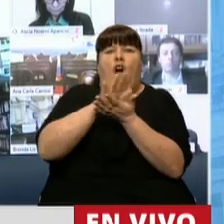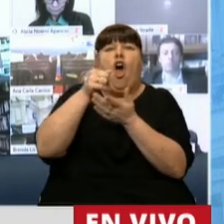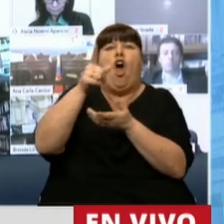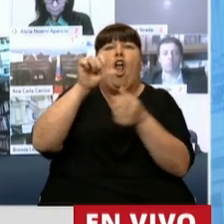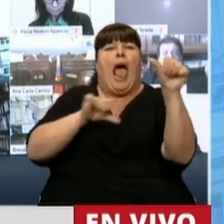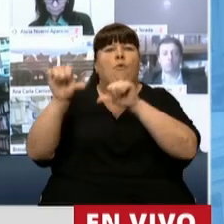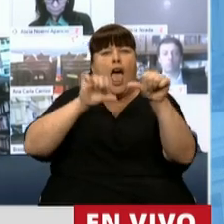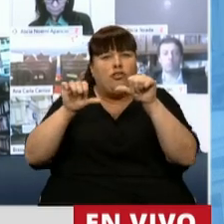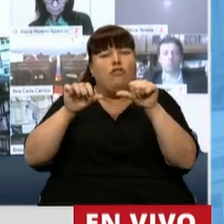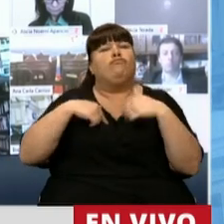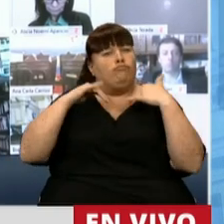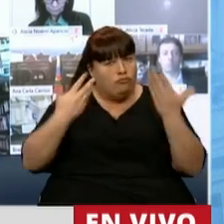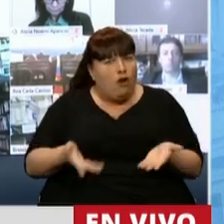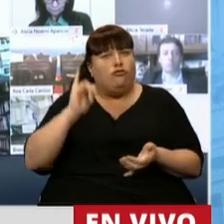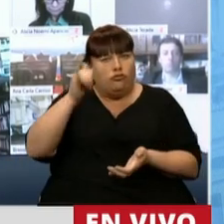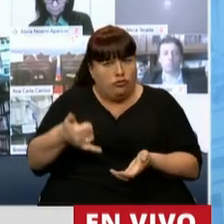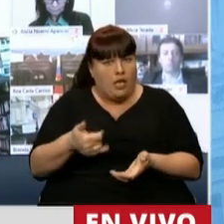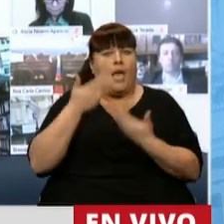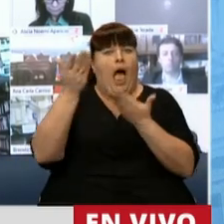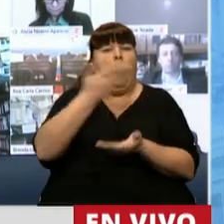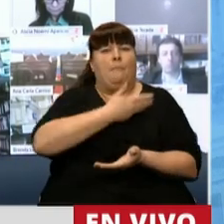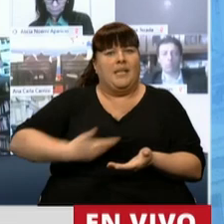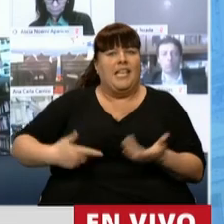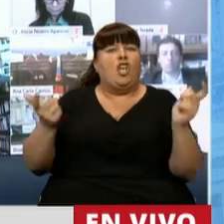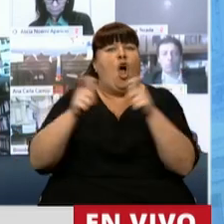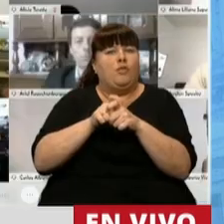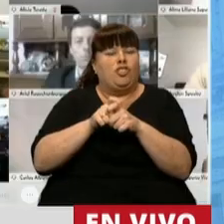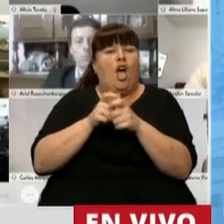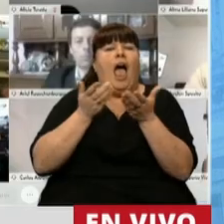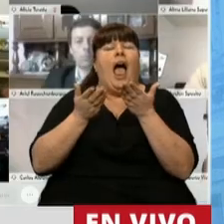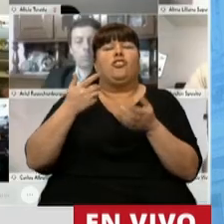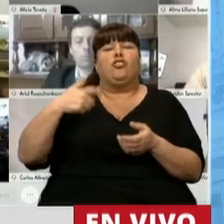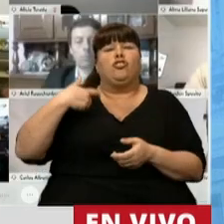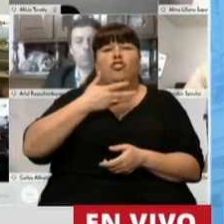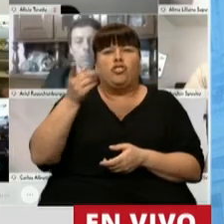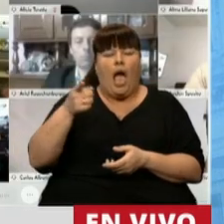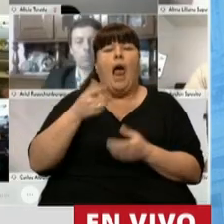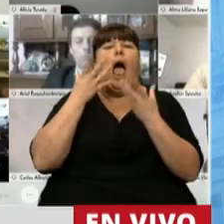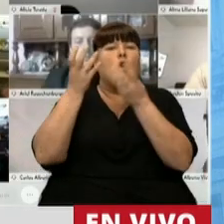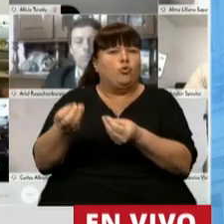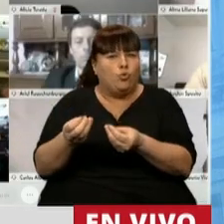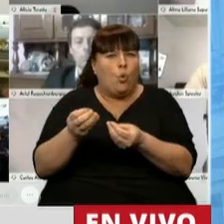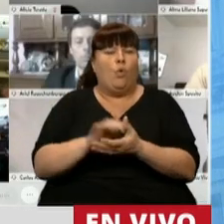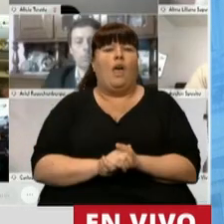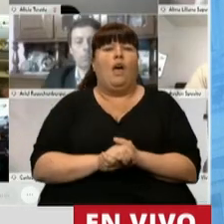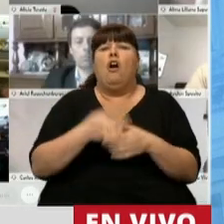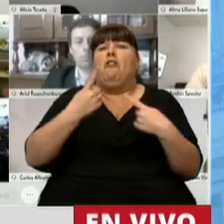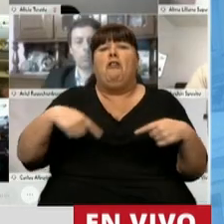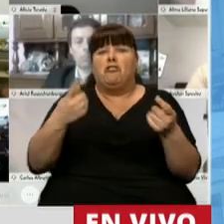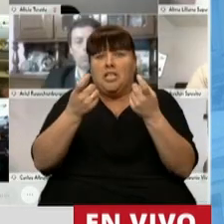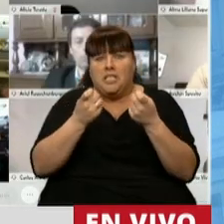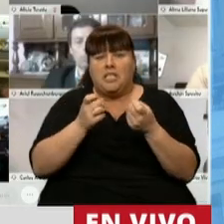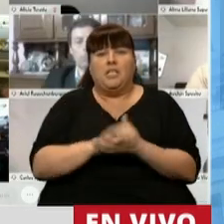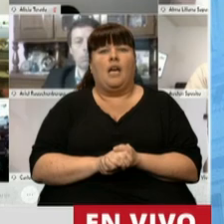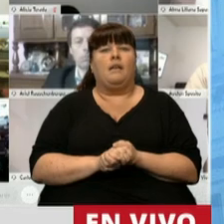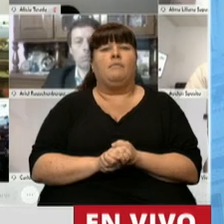los laboratorios, nos pusimos a disposición del presidente de la Comisión de Acción Social y Salud Pública para colaborar en lo que fuese necesario